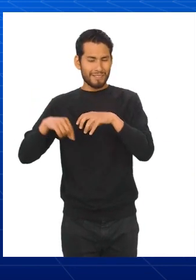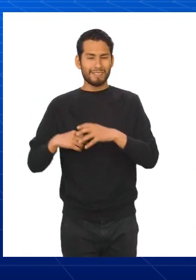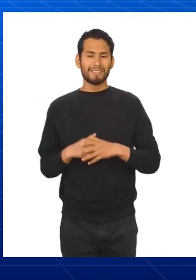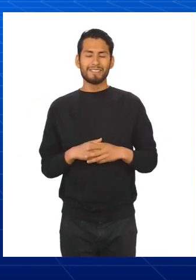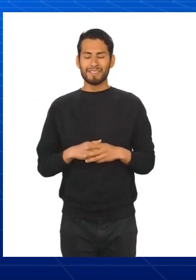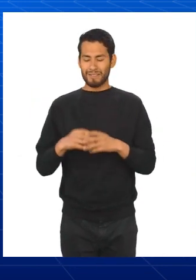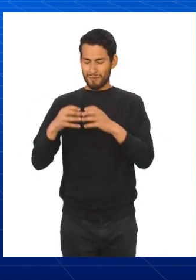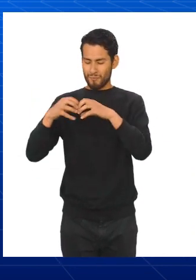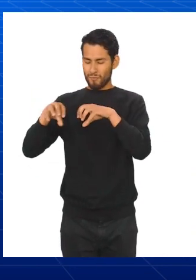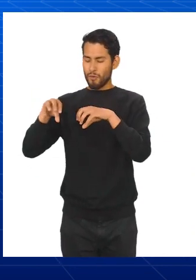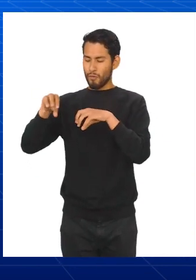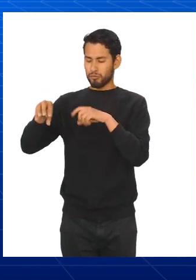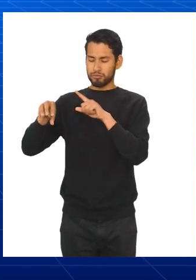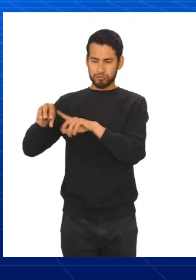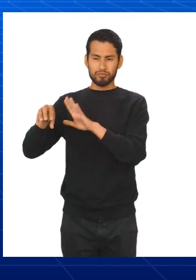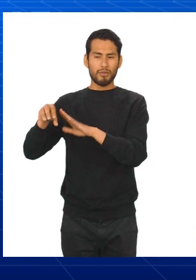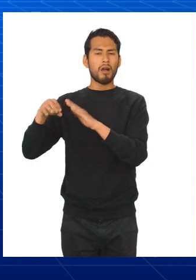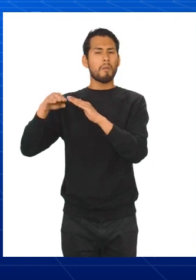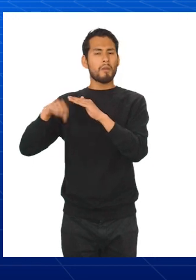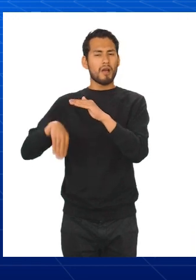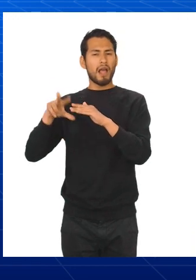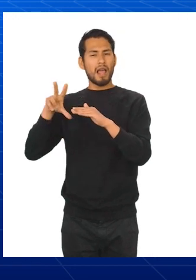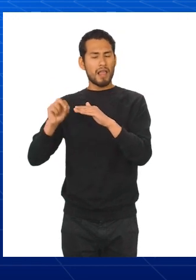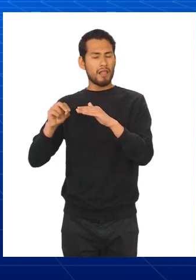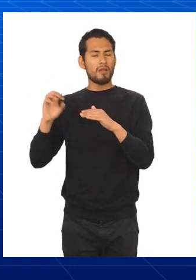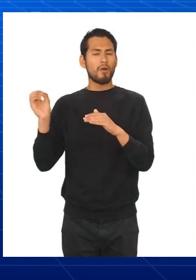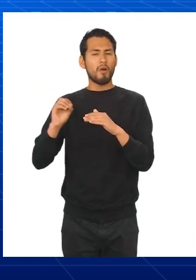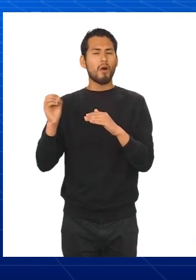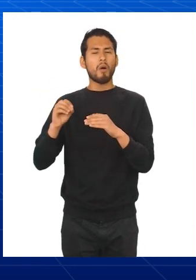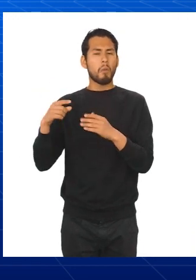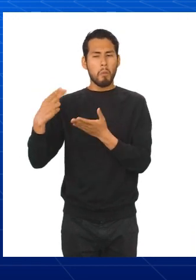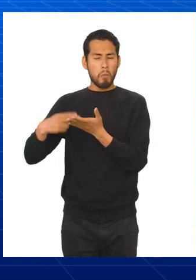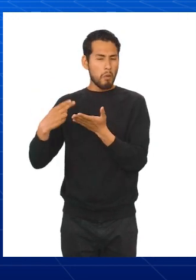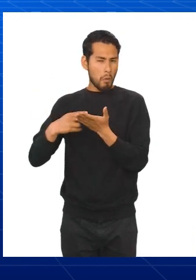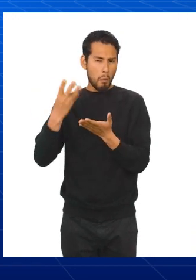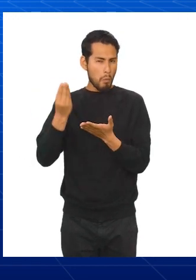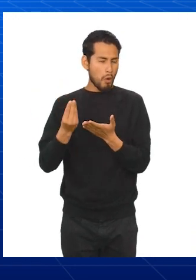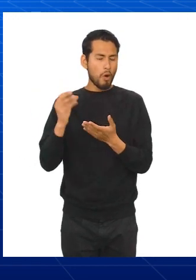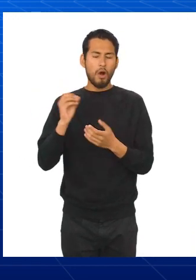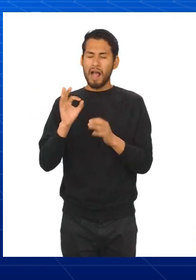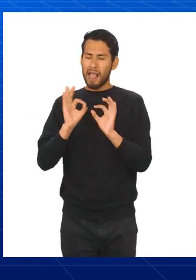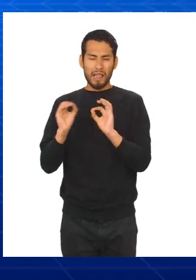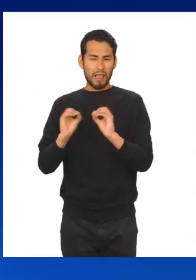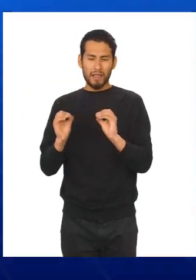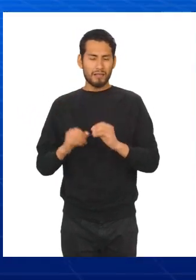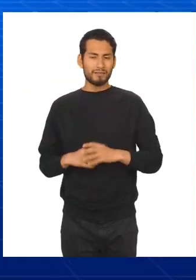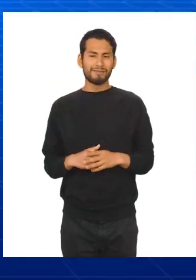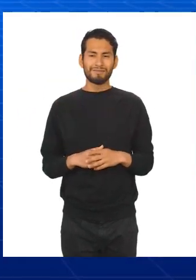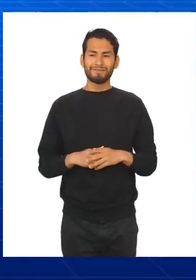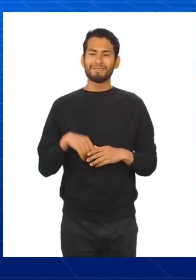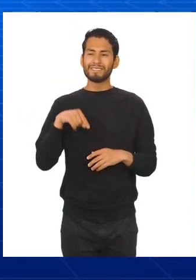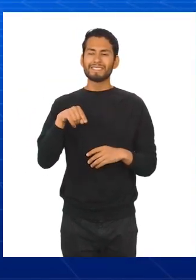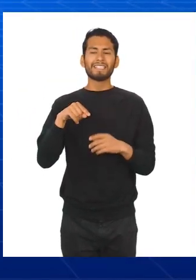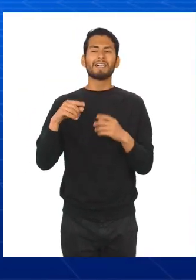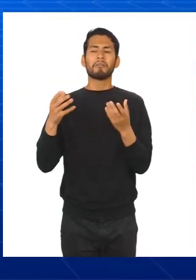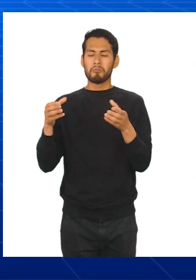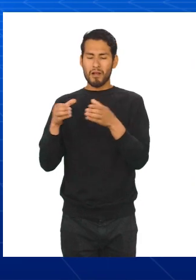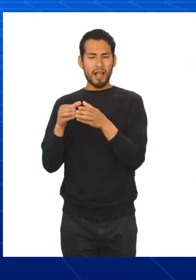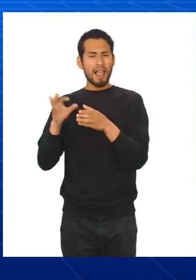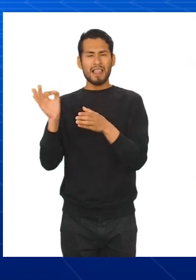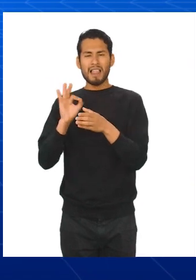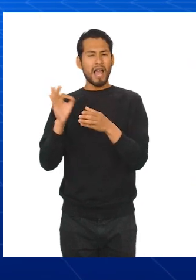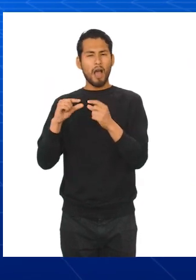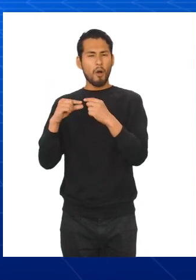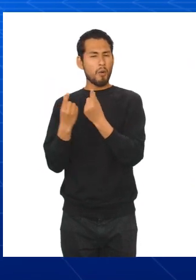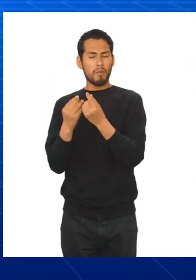este conjunto comprende una cantidad de elementos menor a 30, con poca o nula repetición. El manejo de estos datos sin